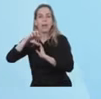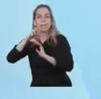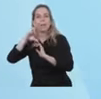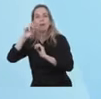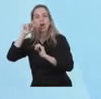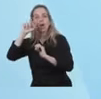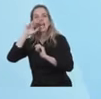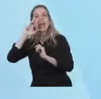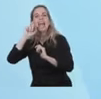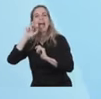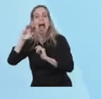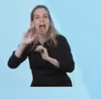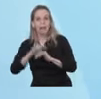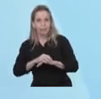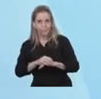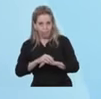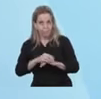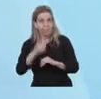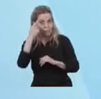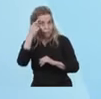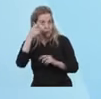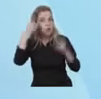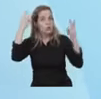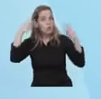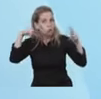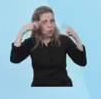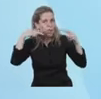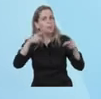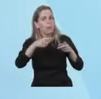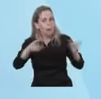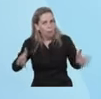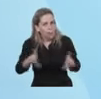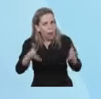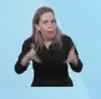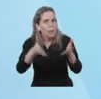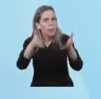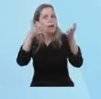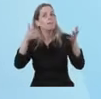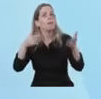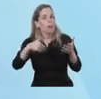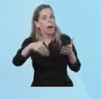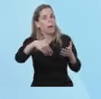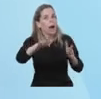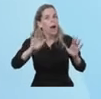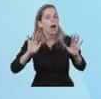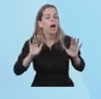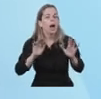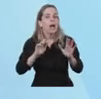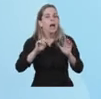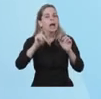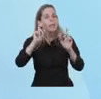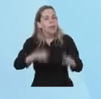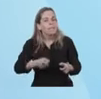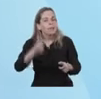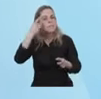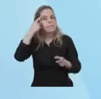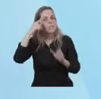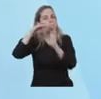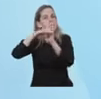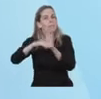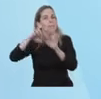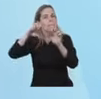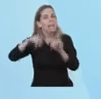Vamos a volver a impulsar el turismo. Vamos a relanzar un programa que fue muy exitoso